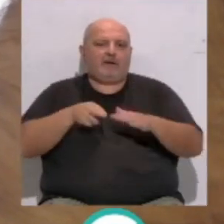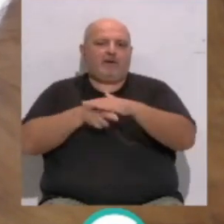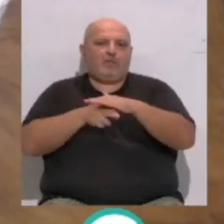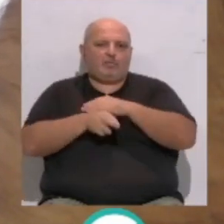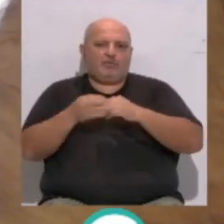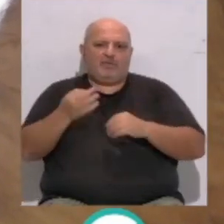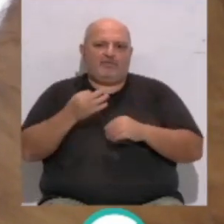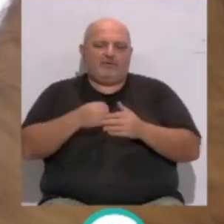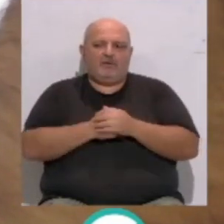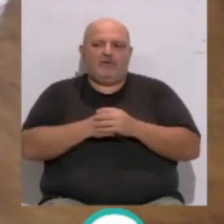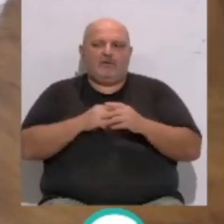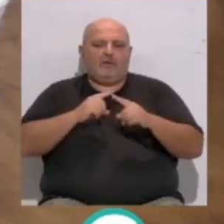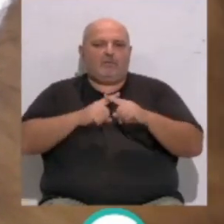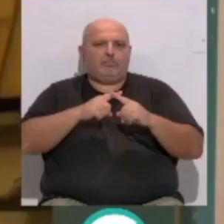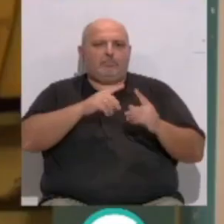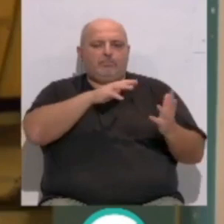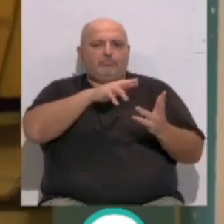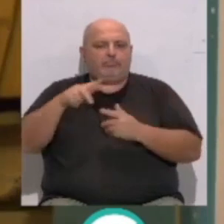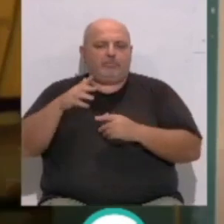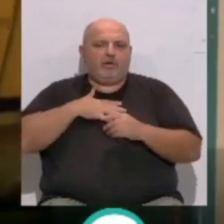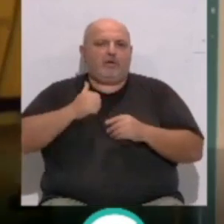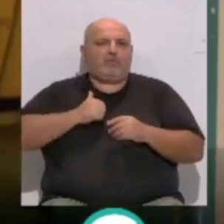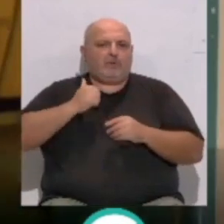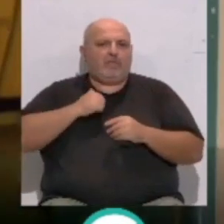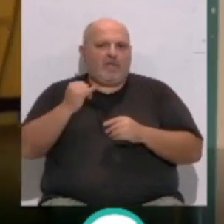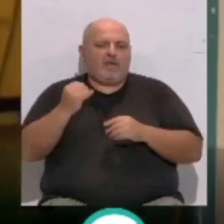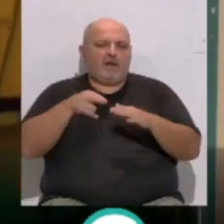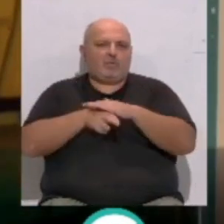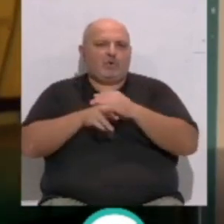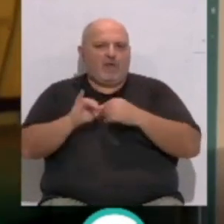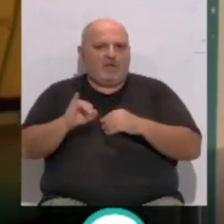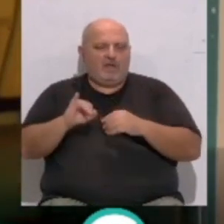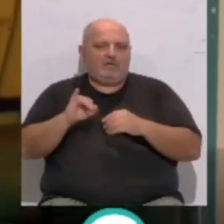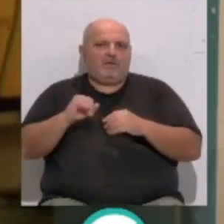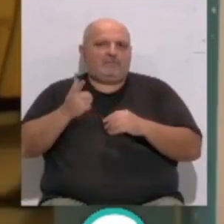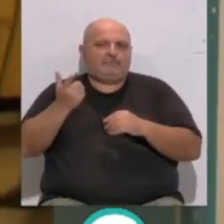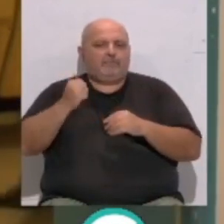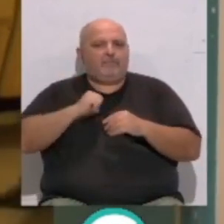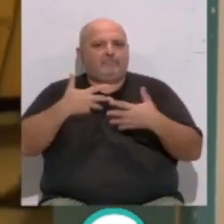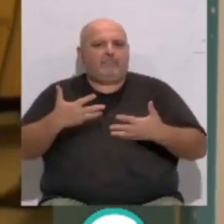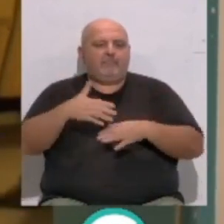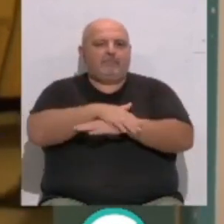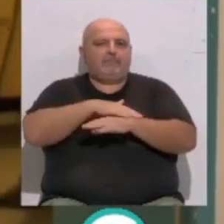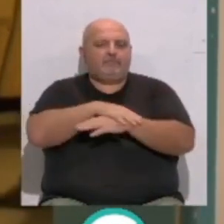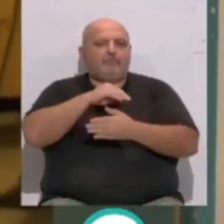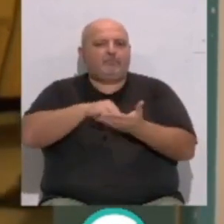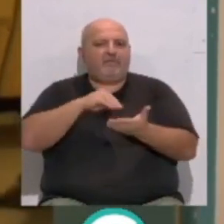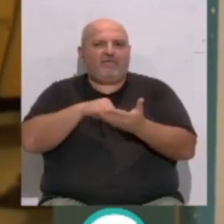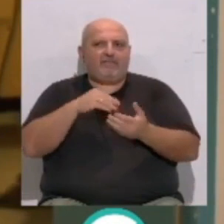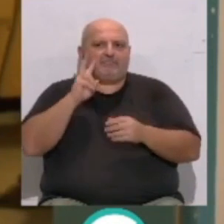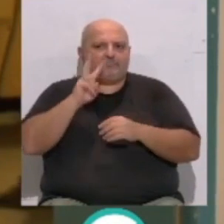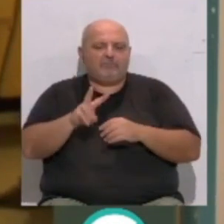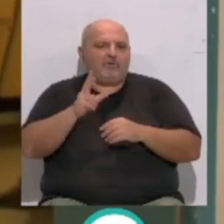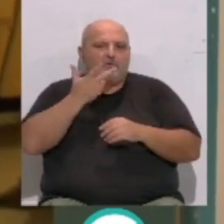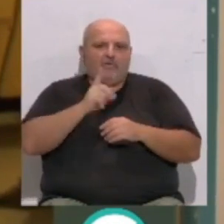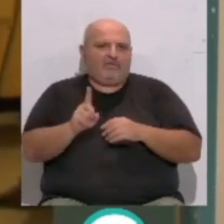colectivo. Por todo multiplicar oportunidades. Hay recursos que tenemos las administraciones que muchas veces no se